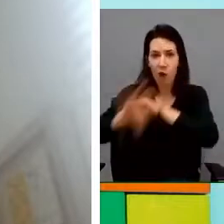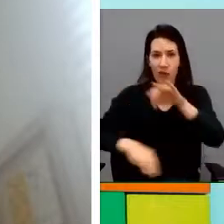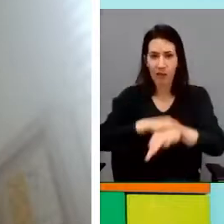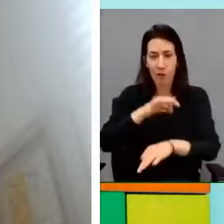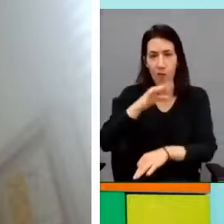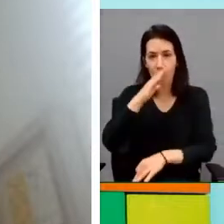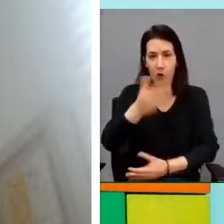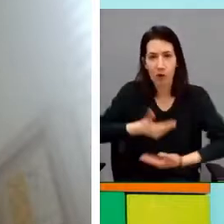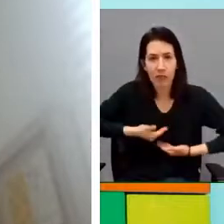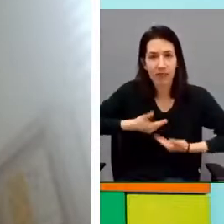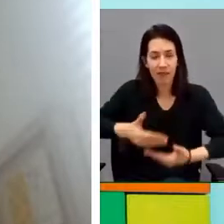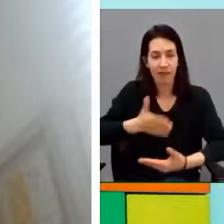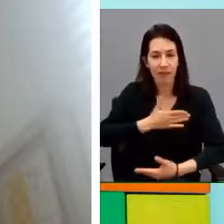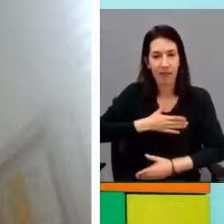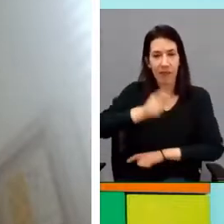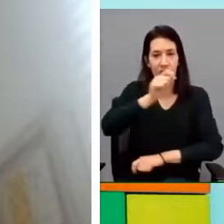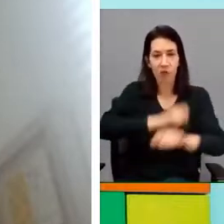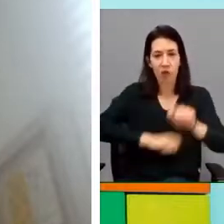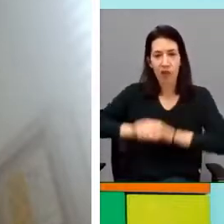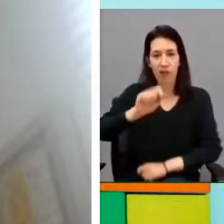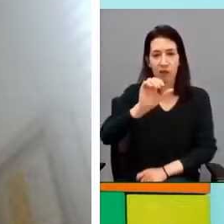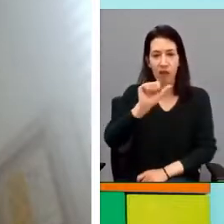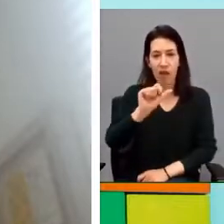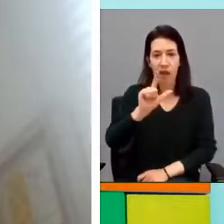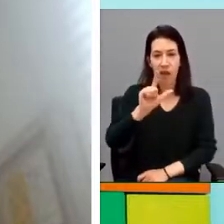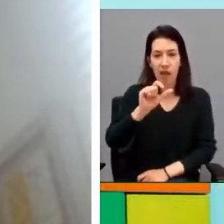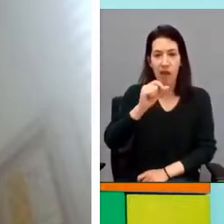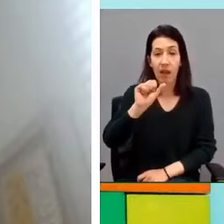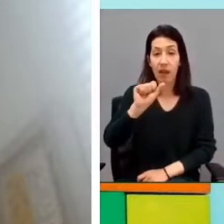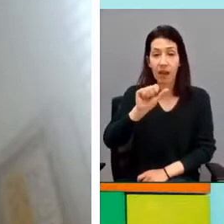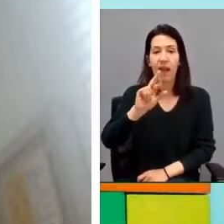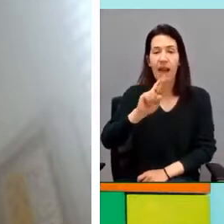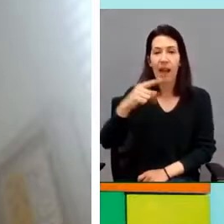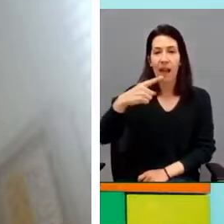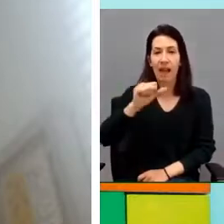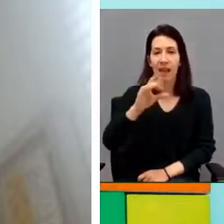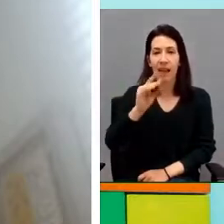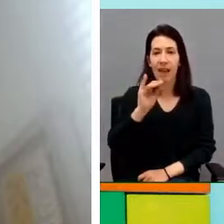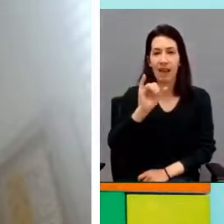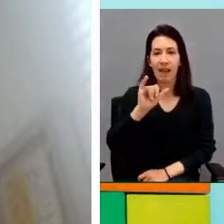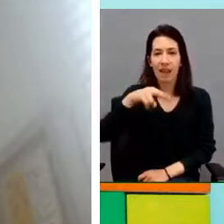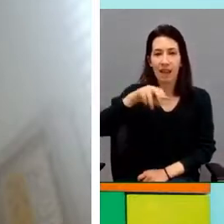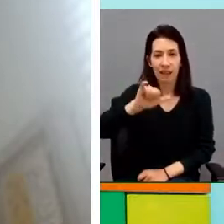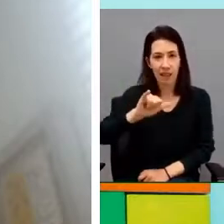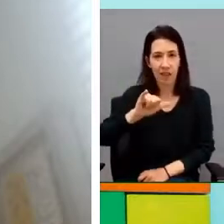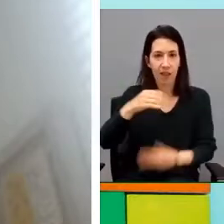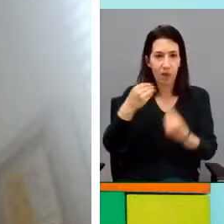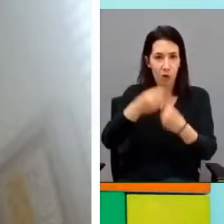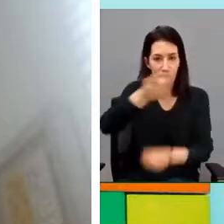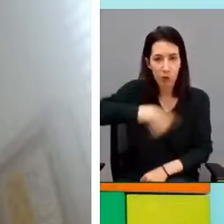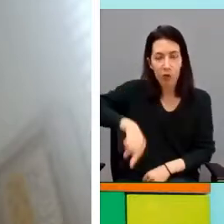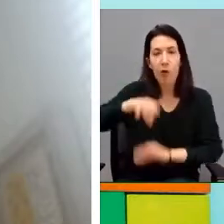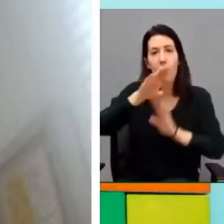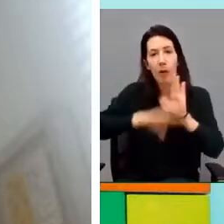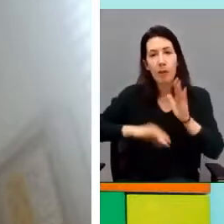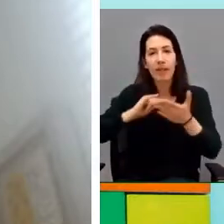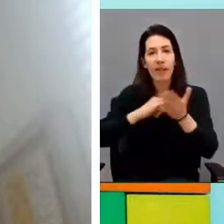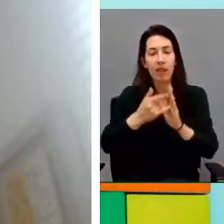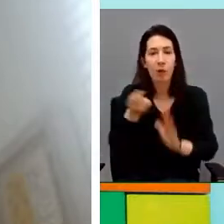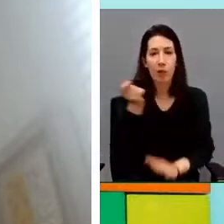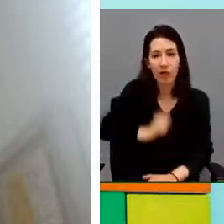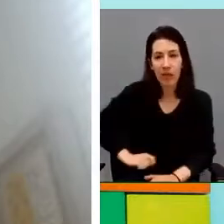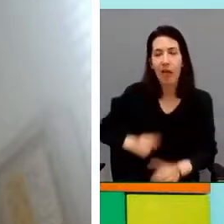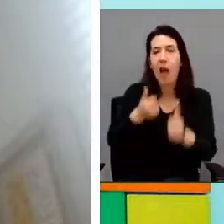a la Asociación Argadini a compartir con todos ustedes el programa de técnico profesional en auxiliar de cultura.